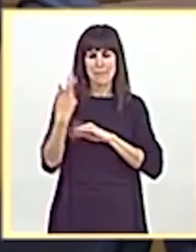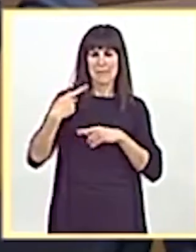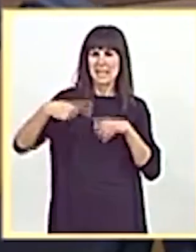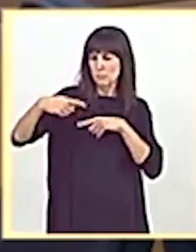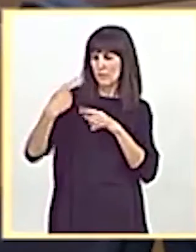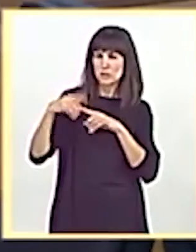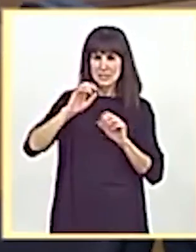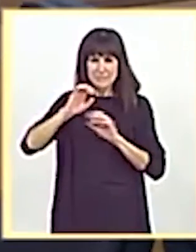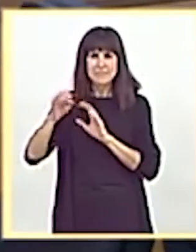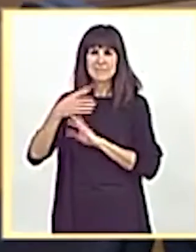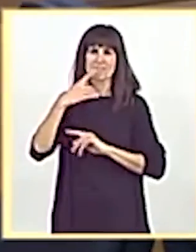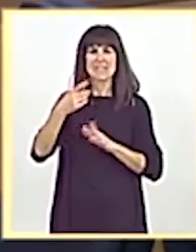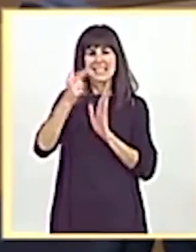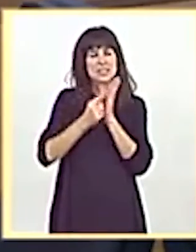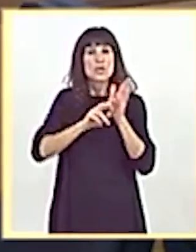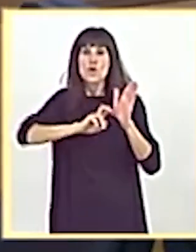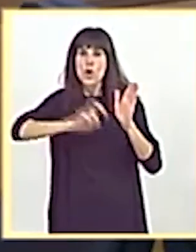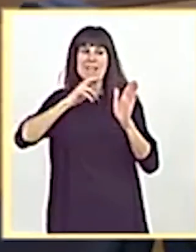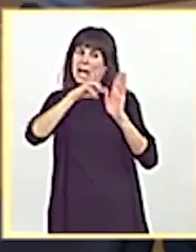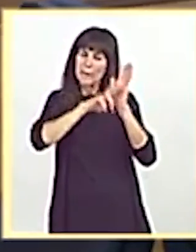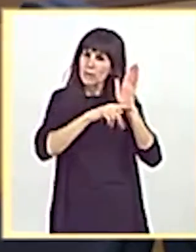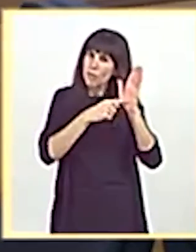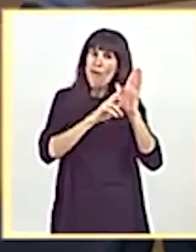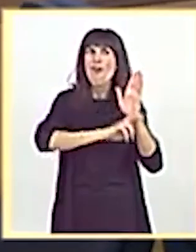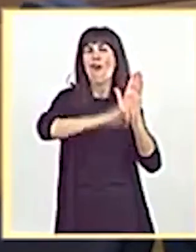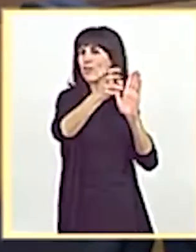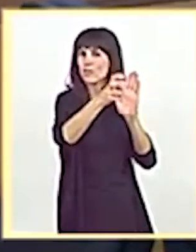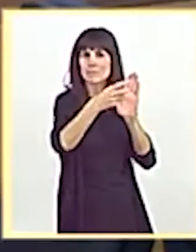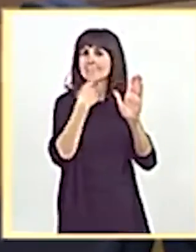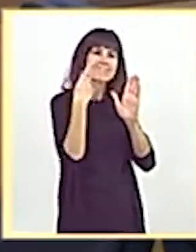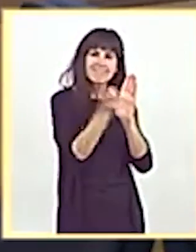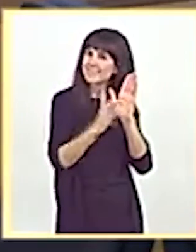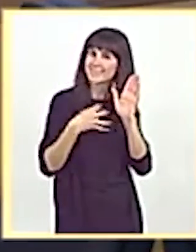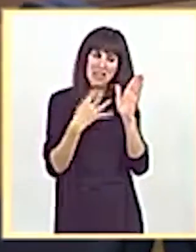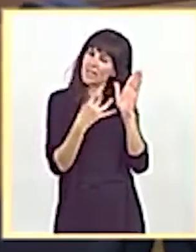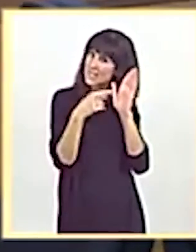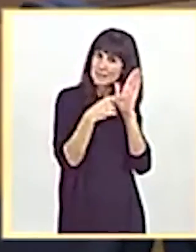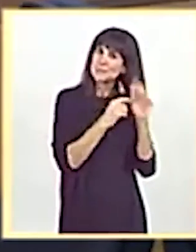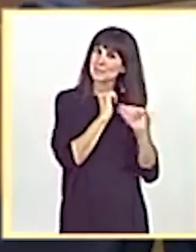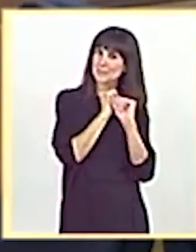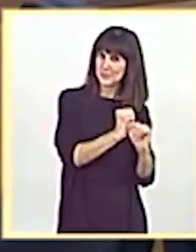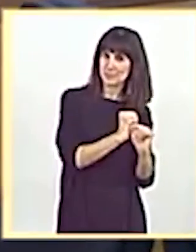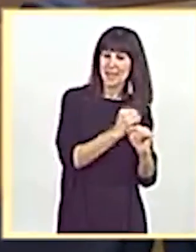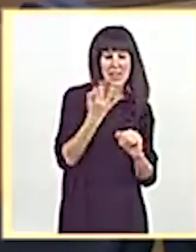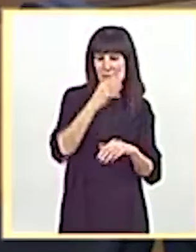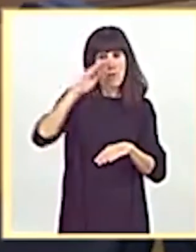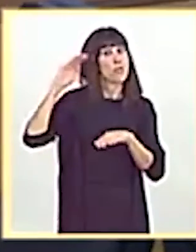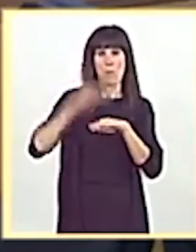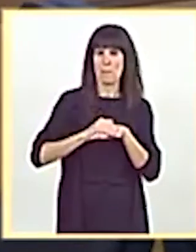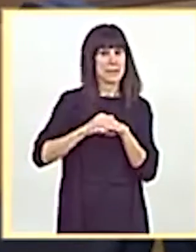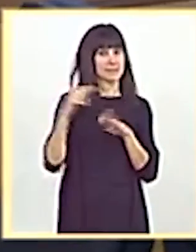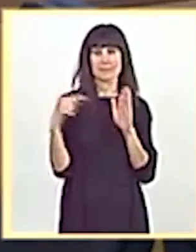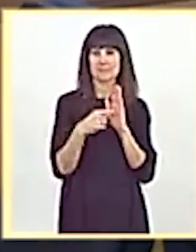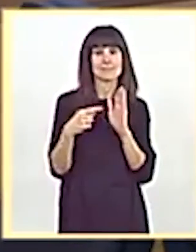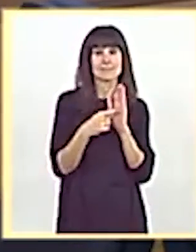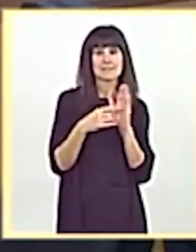adicionales a los especificados en el propio reglamento. No deja margen. Por lo tanto, nos toca cumplir la sentencia y, además,